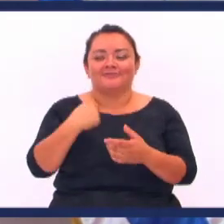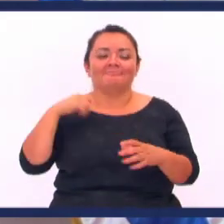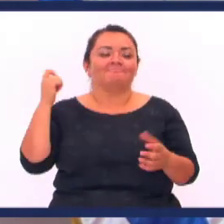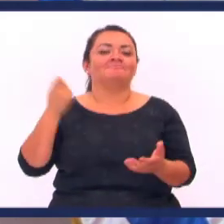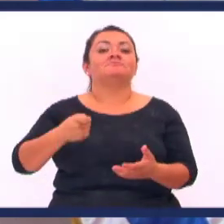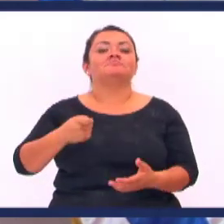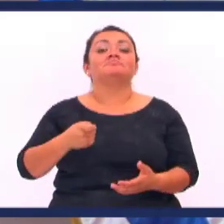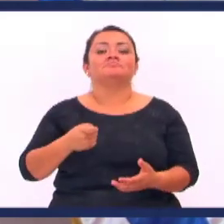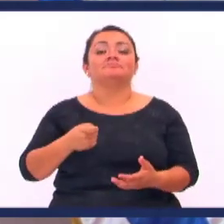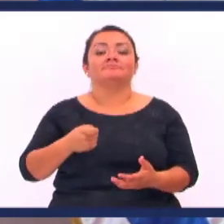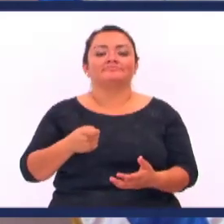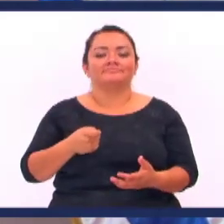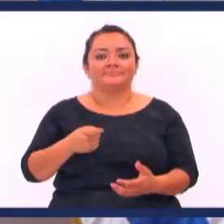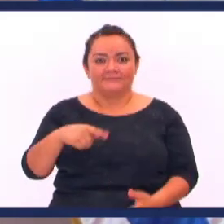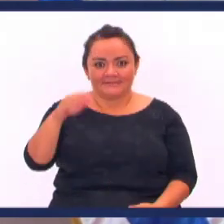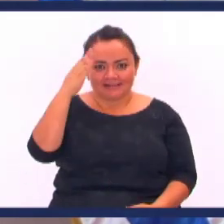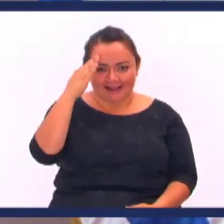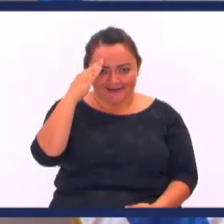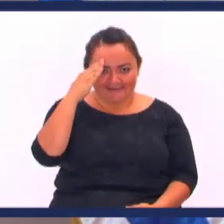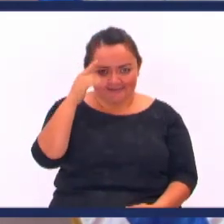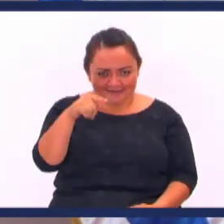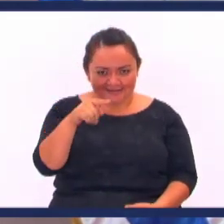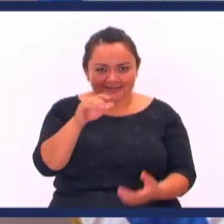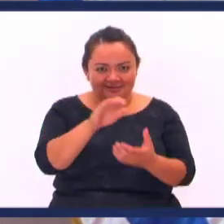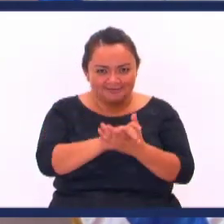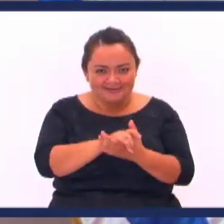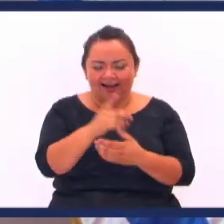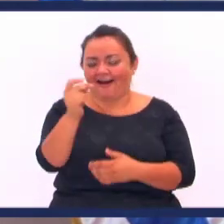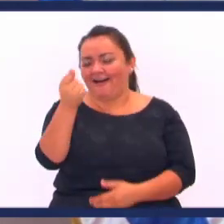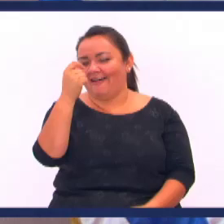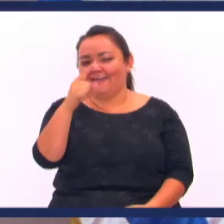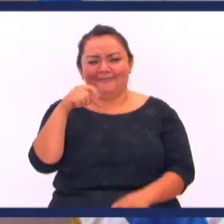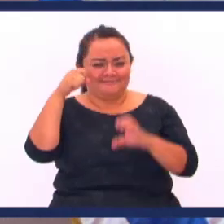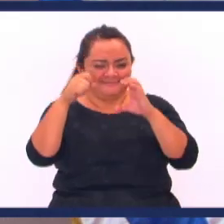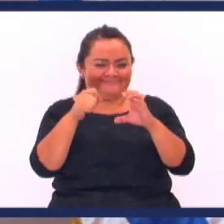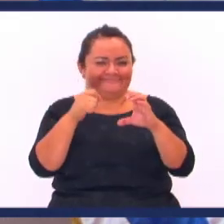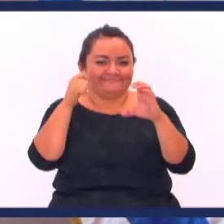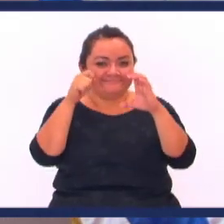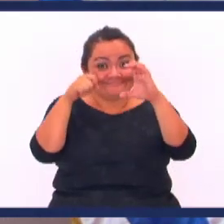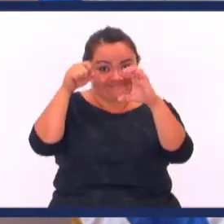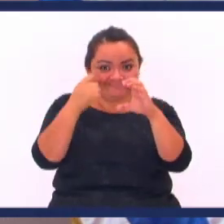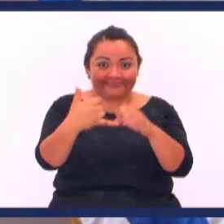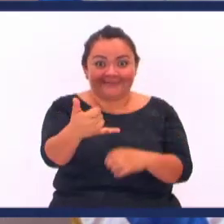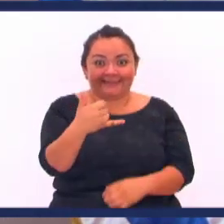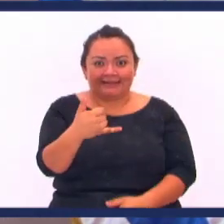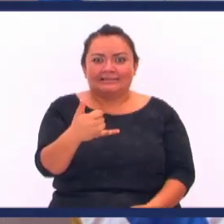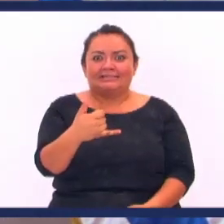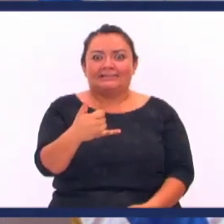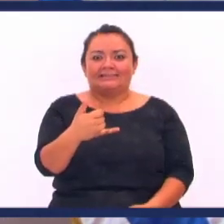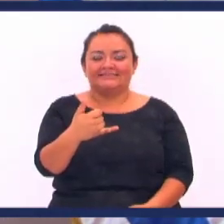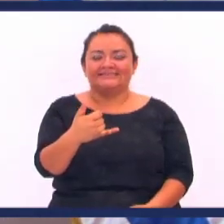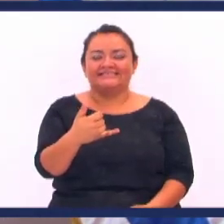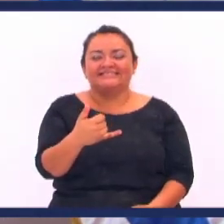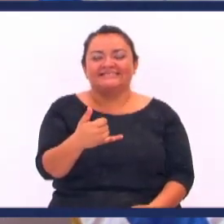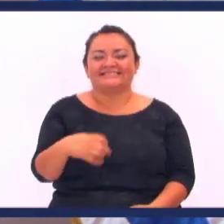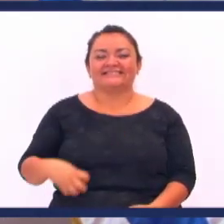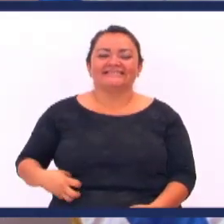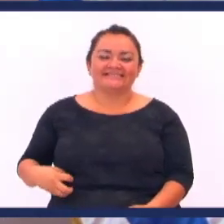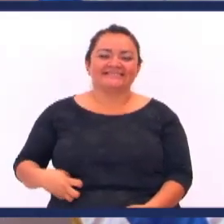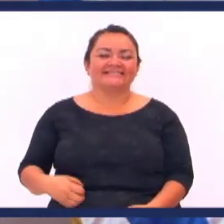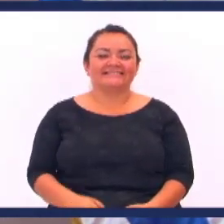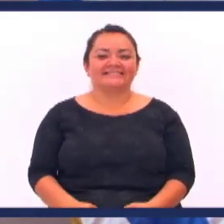Amén Quieres saber Si es casado Hacer una videollamada El día de hoy Te lo van a traver Aquí quiero llegar